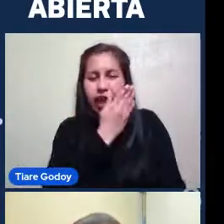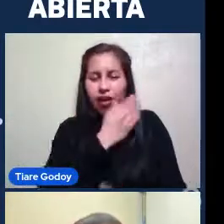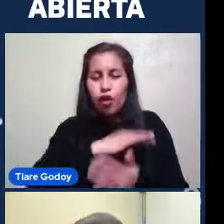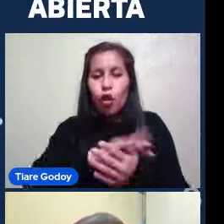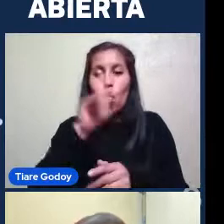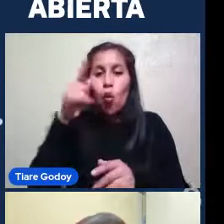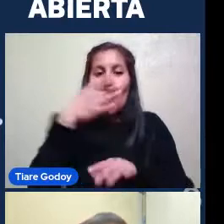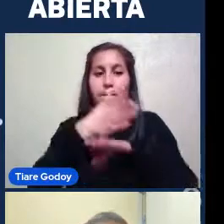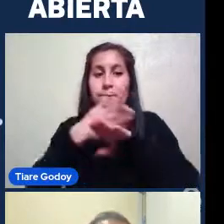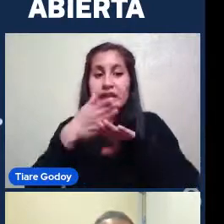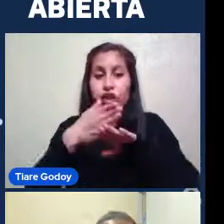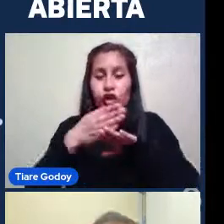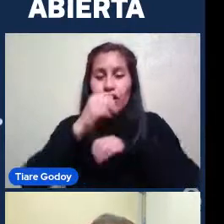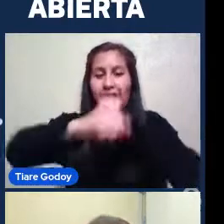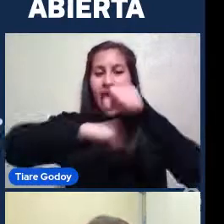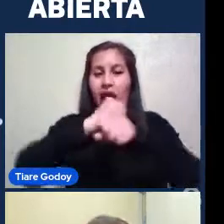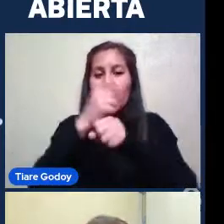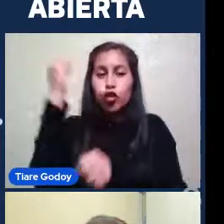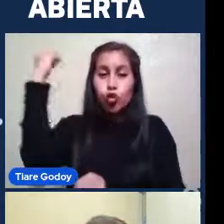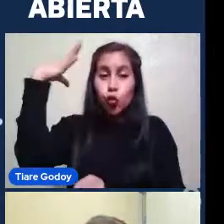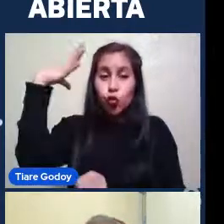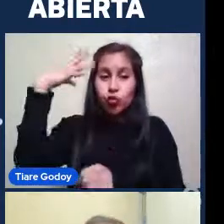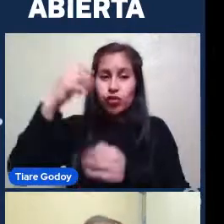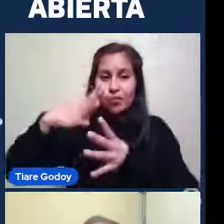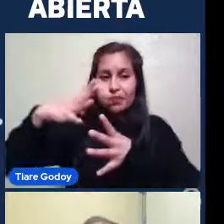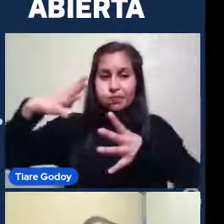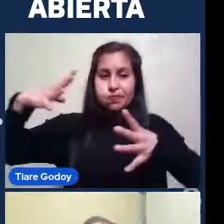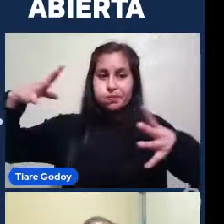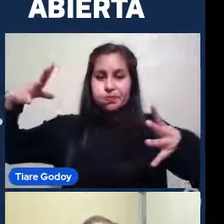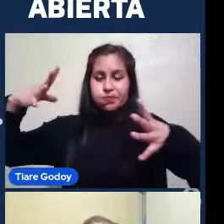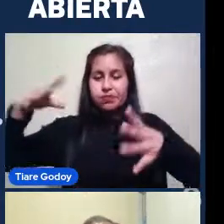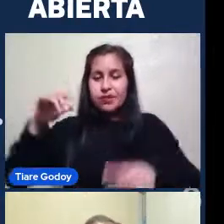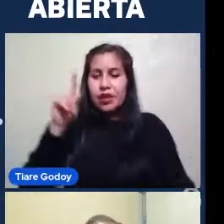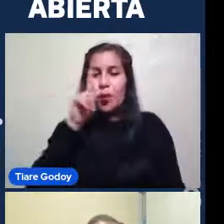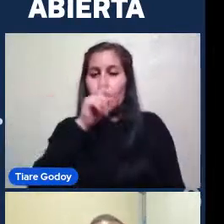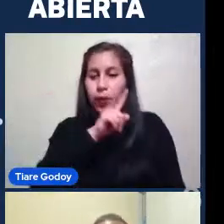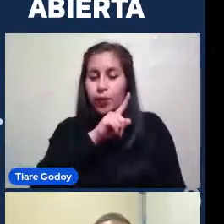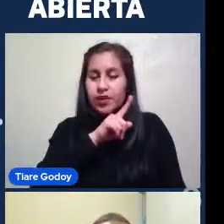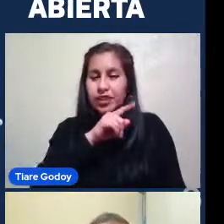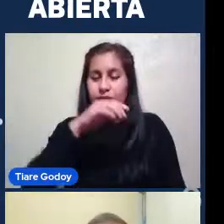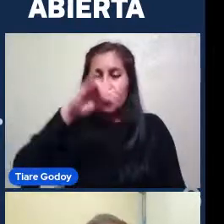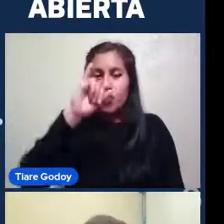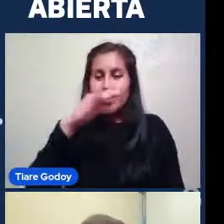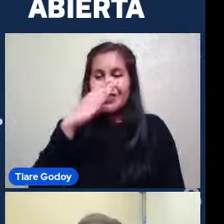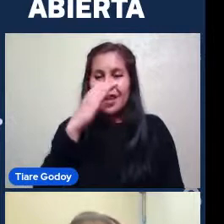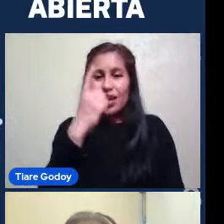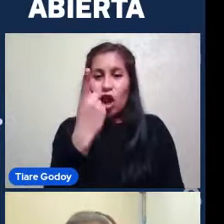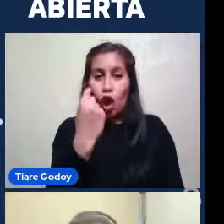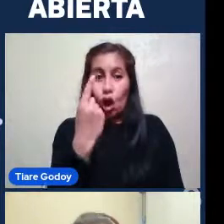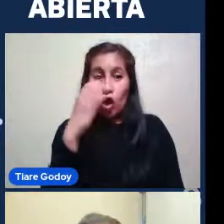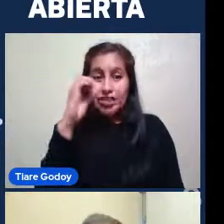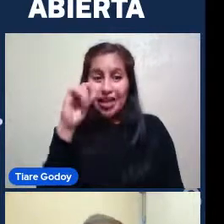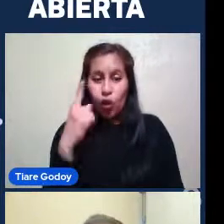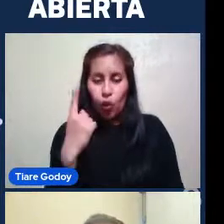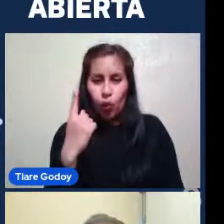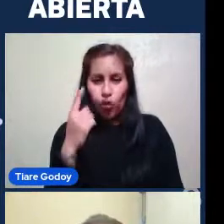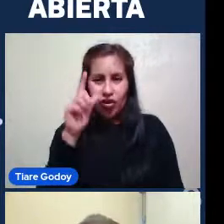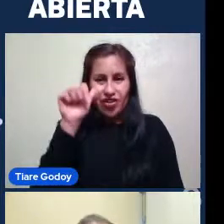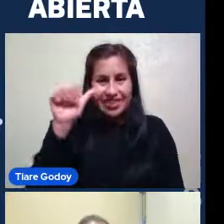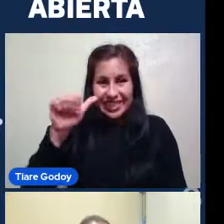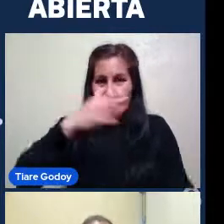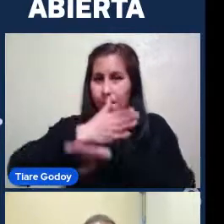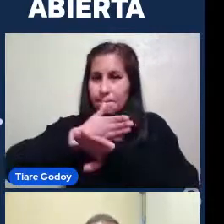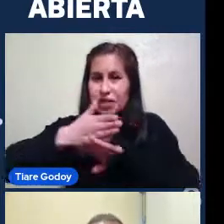De años luz De tamaño Y Finalmente Llegamos a esta galaxia IC 1101 Con 6 millones De años luz De